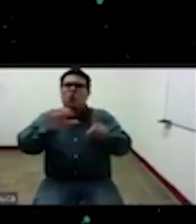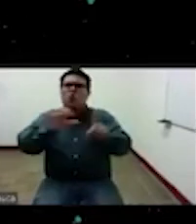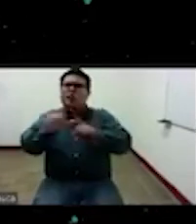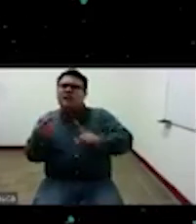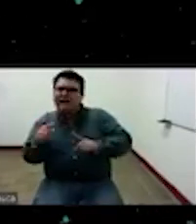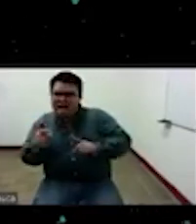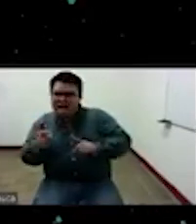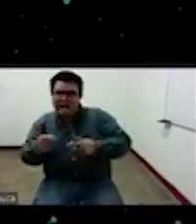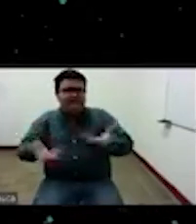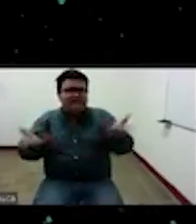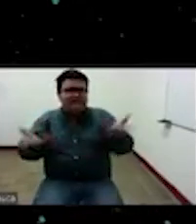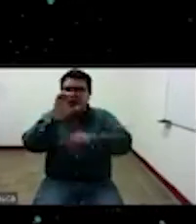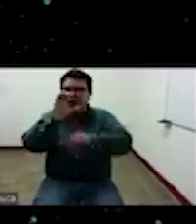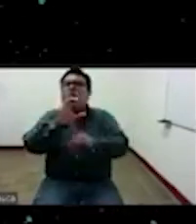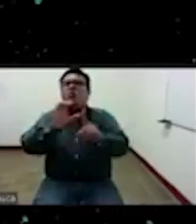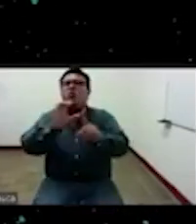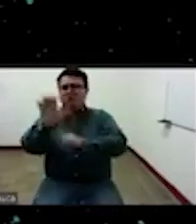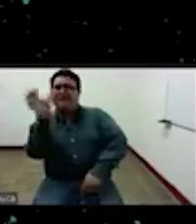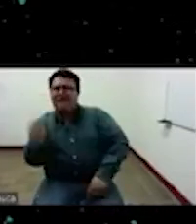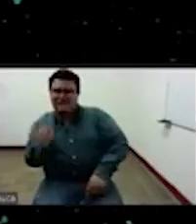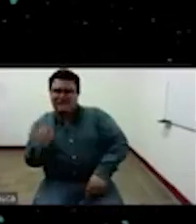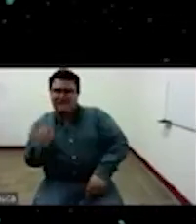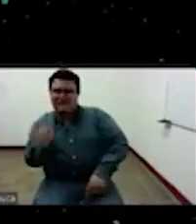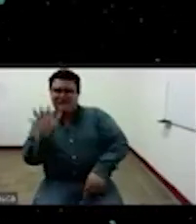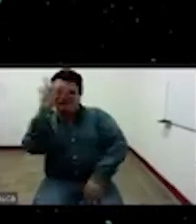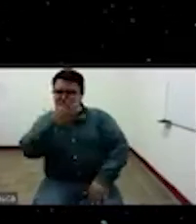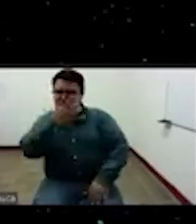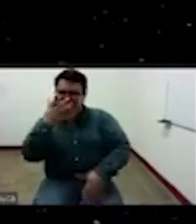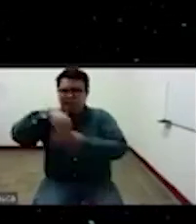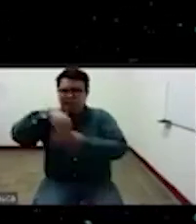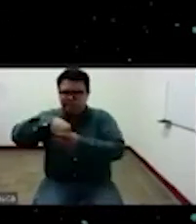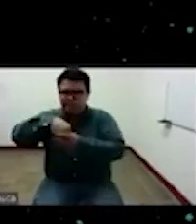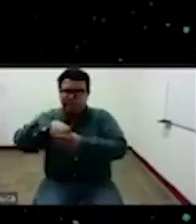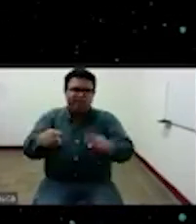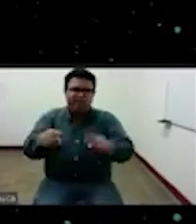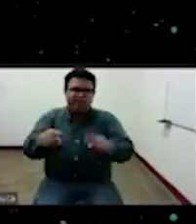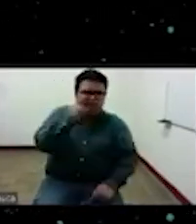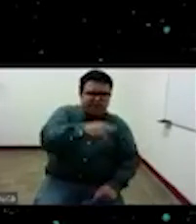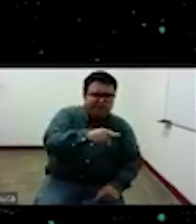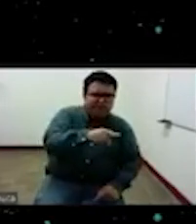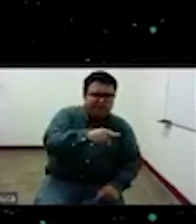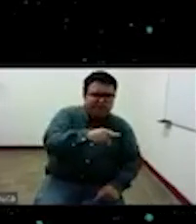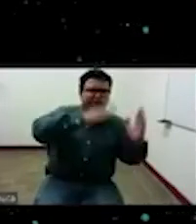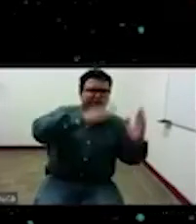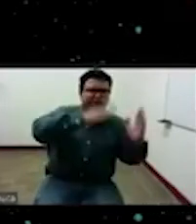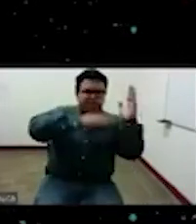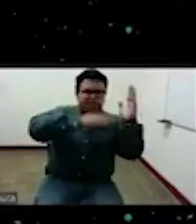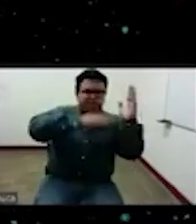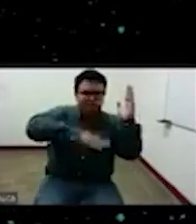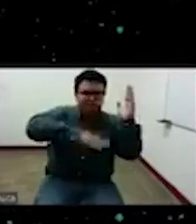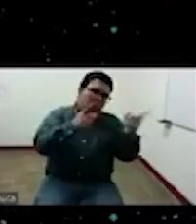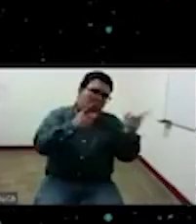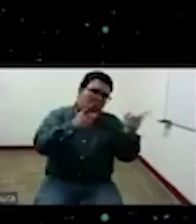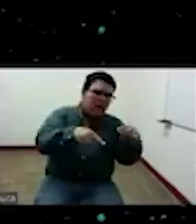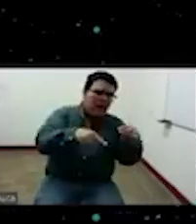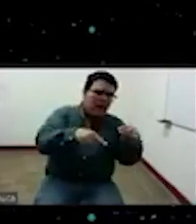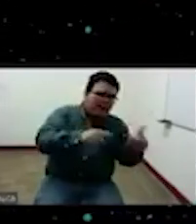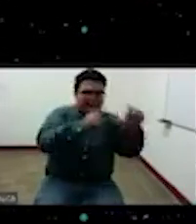culturas africanas bueno que ya está por acá en el tema de lo islámico pero acá lo introduzco